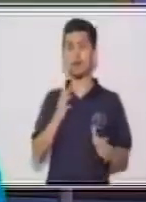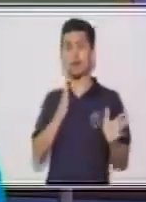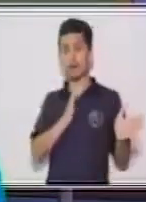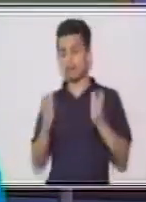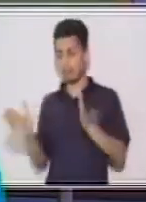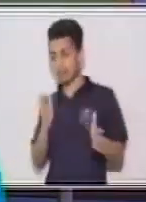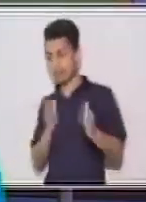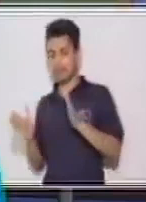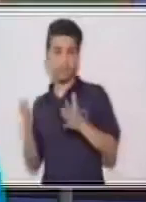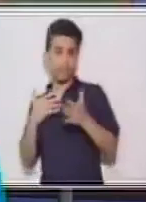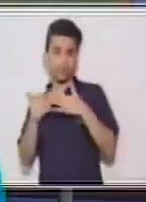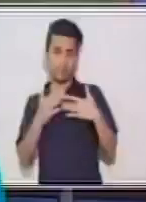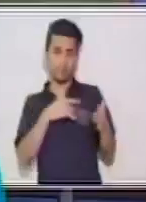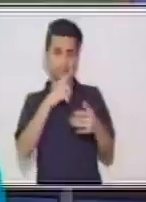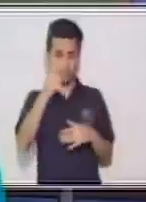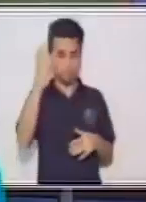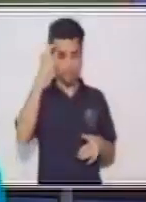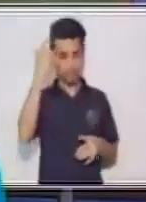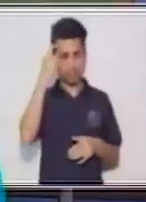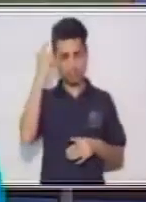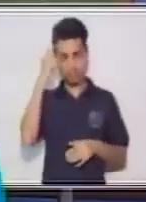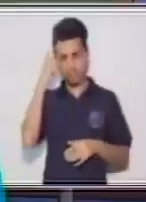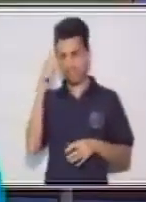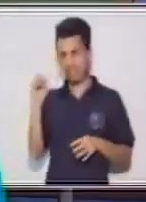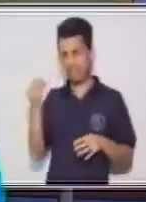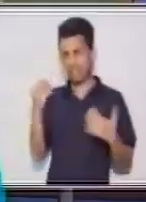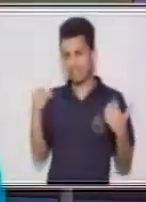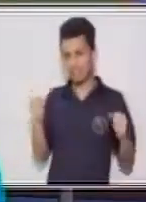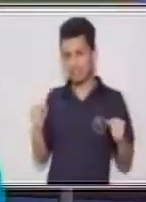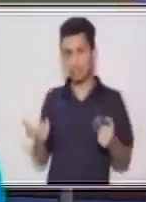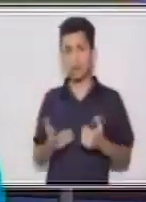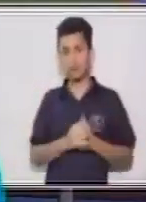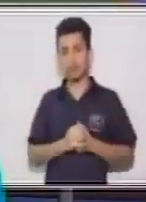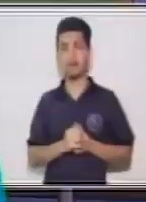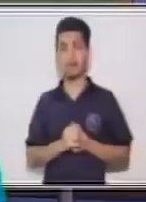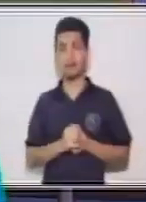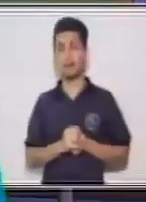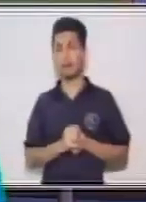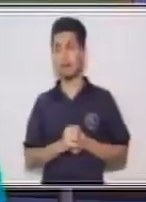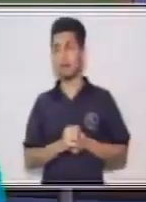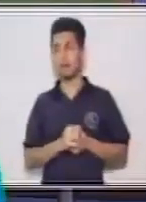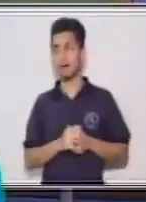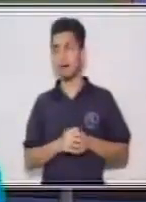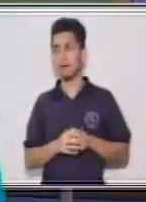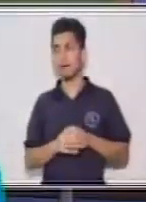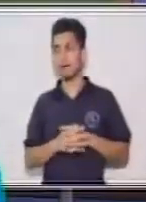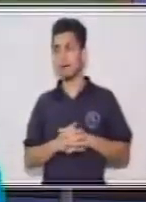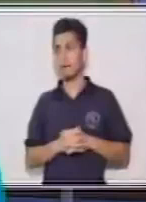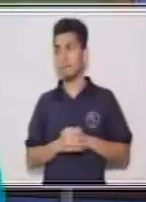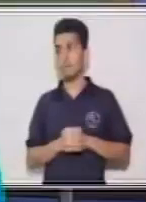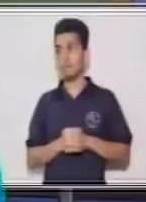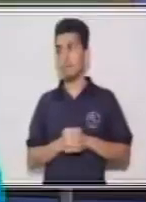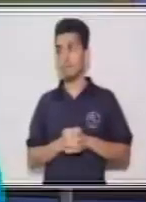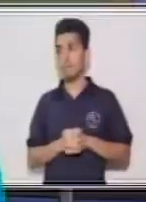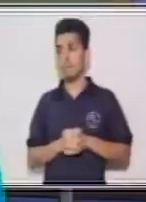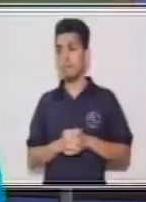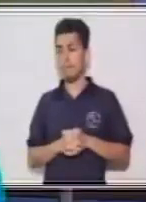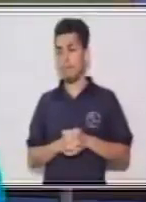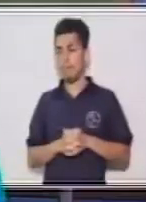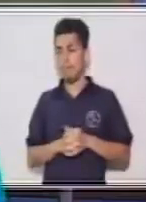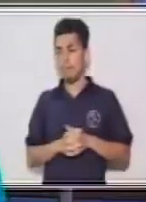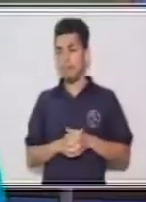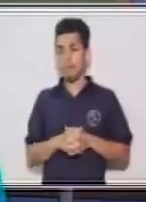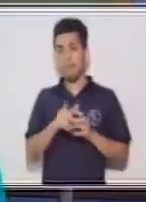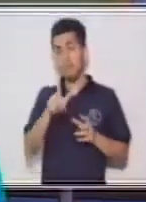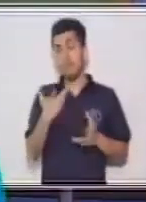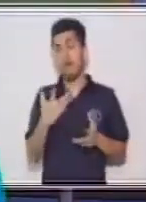problema. Piensa, piensa, piensa. Muy bien, si en dado caso saliste por un momento porque fuiste a la